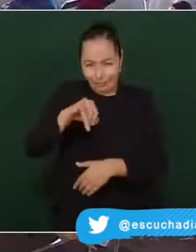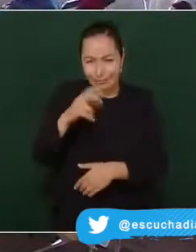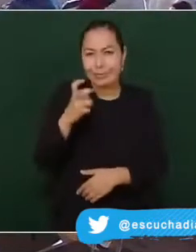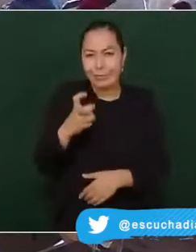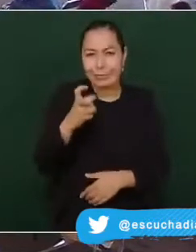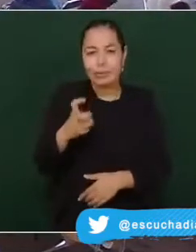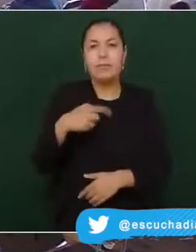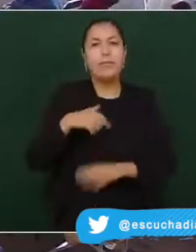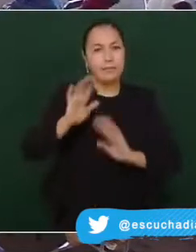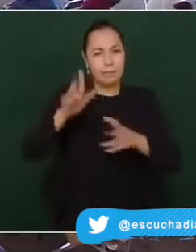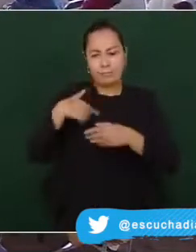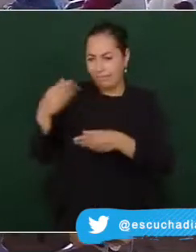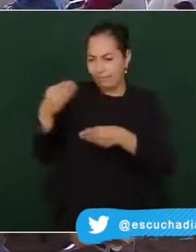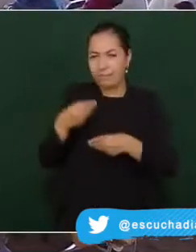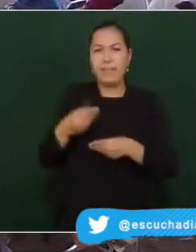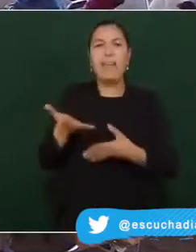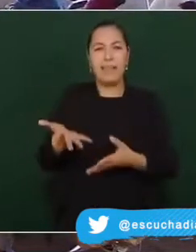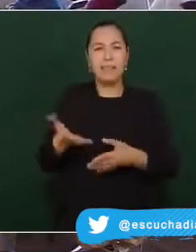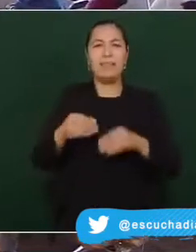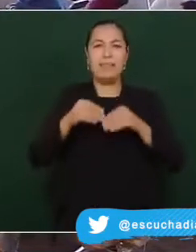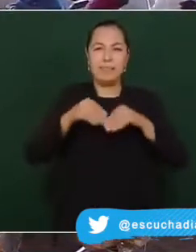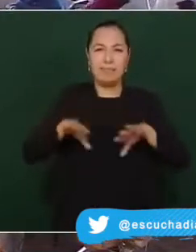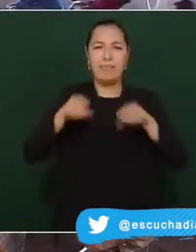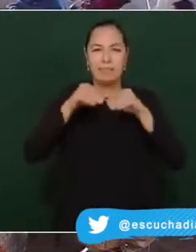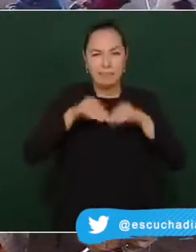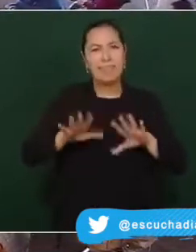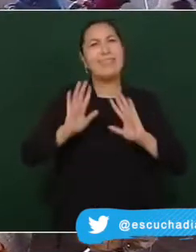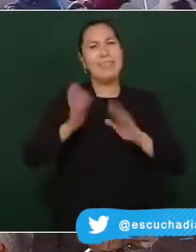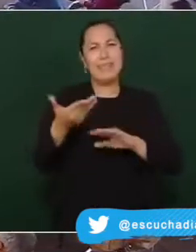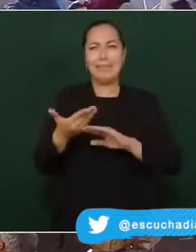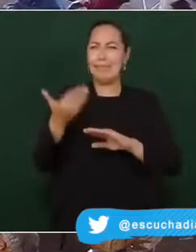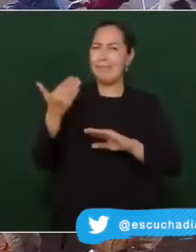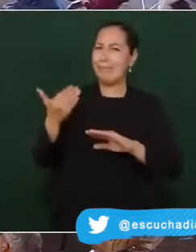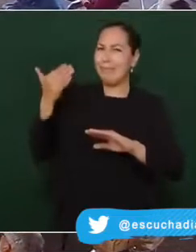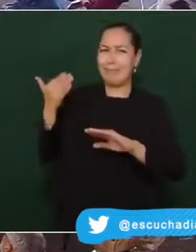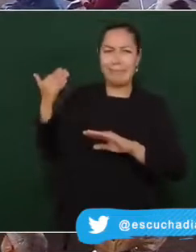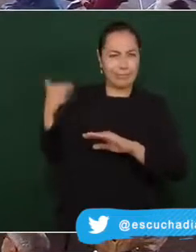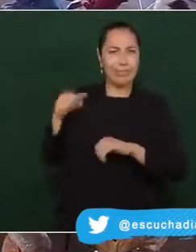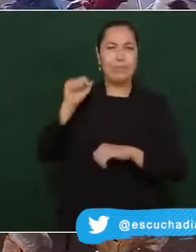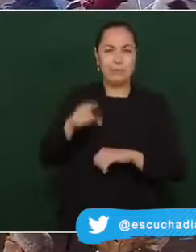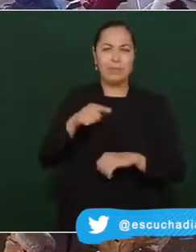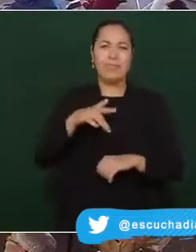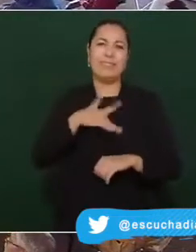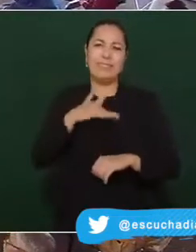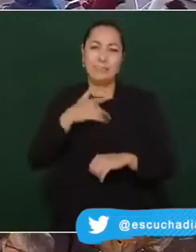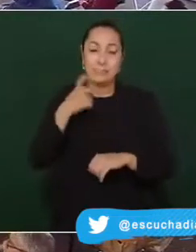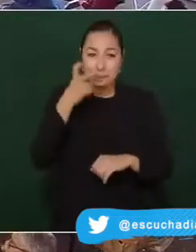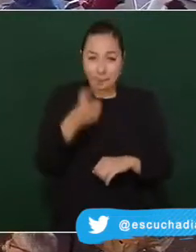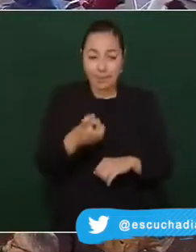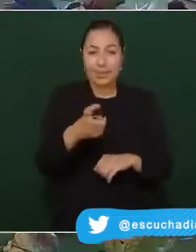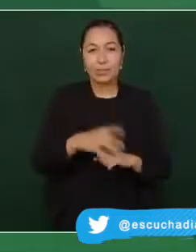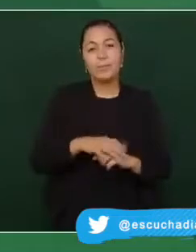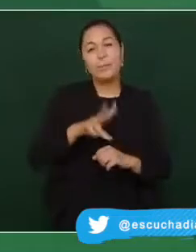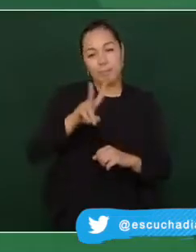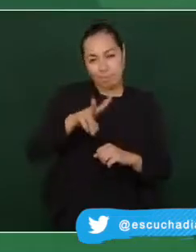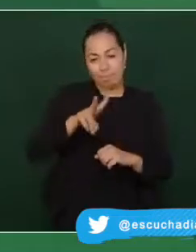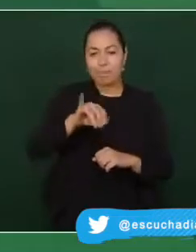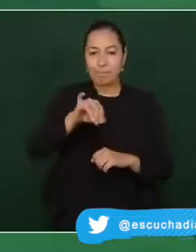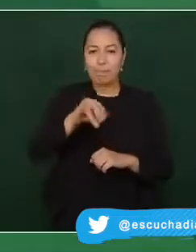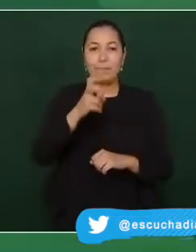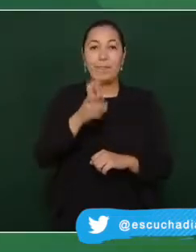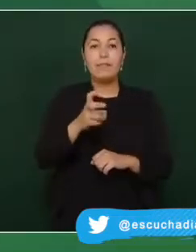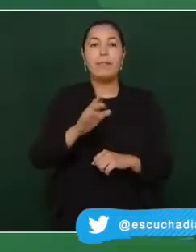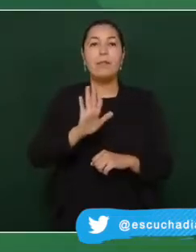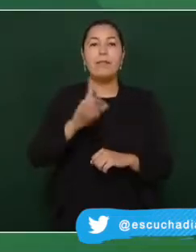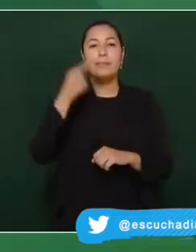que ya hemos dado En el sentido de que se